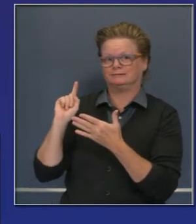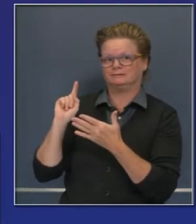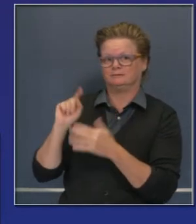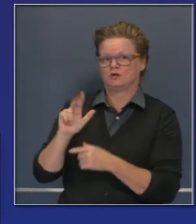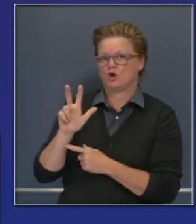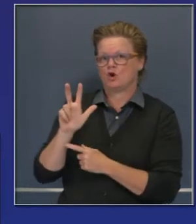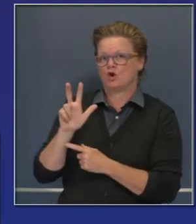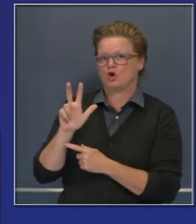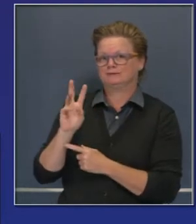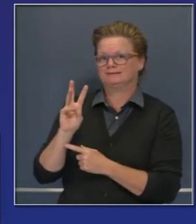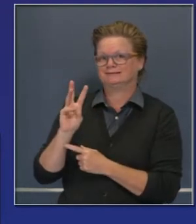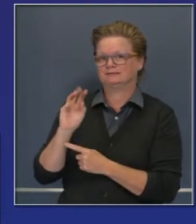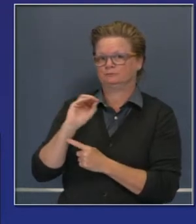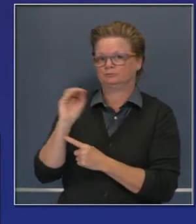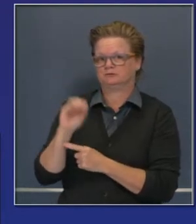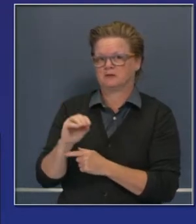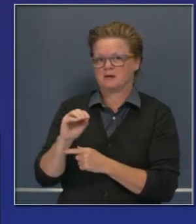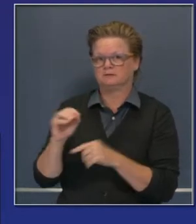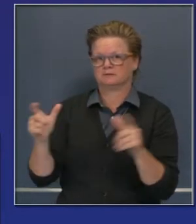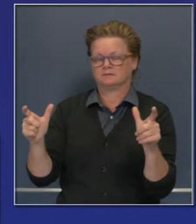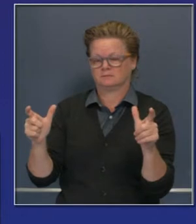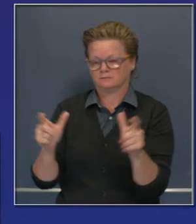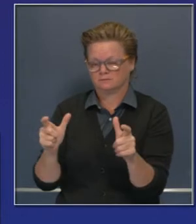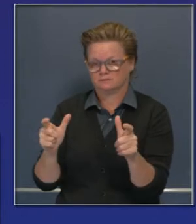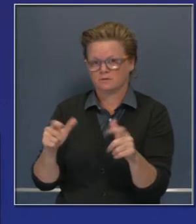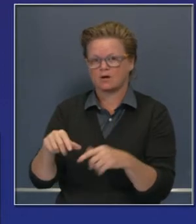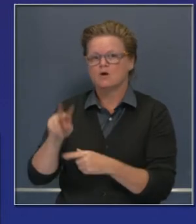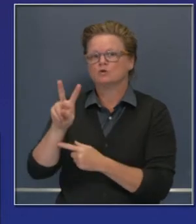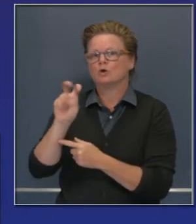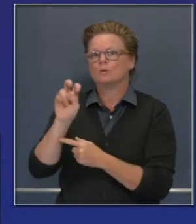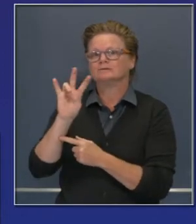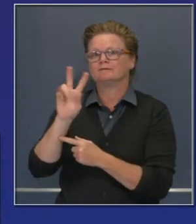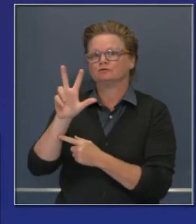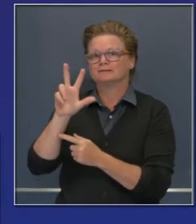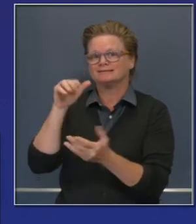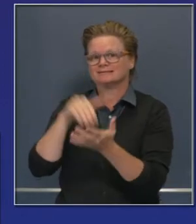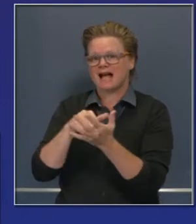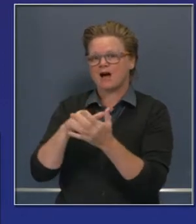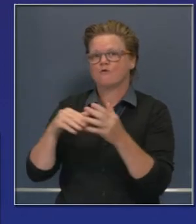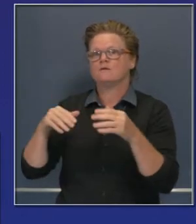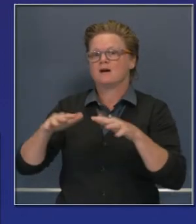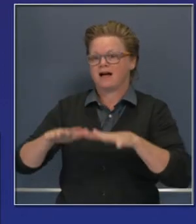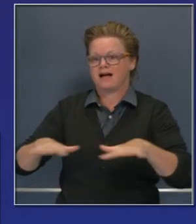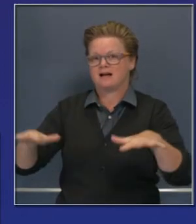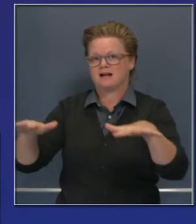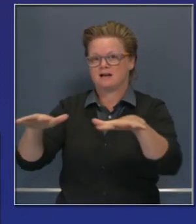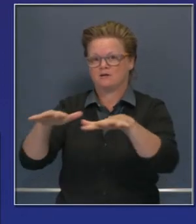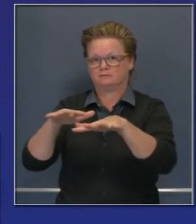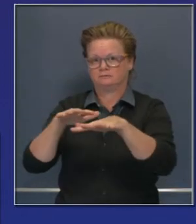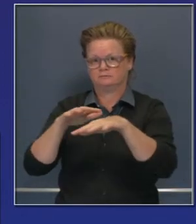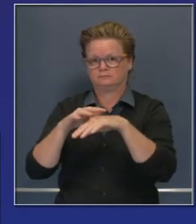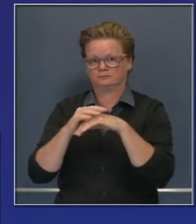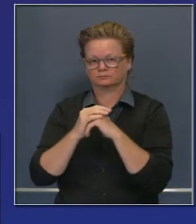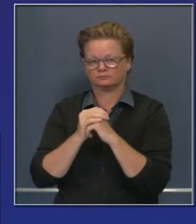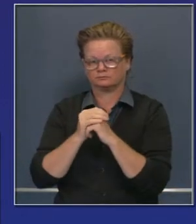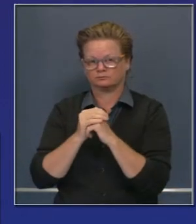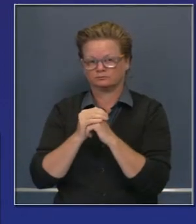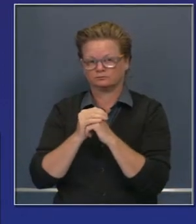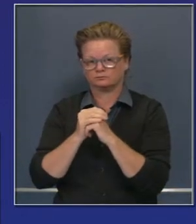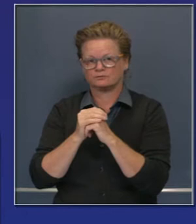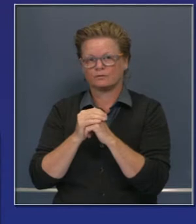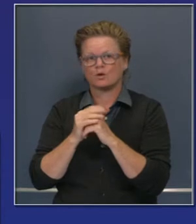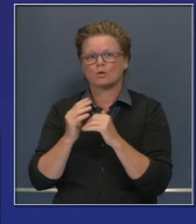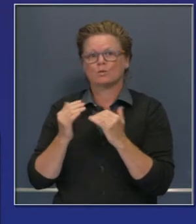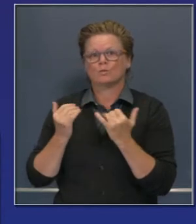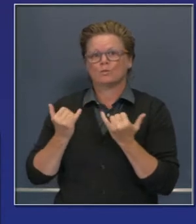273,000 acres que habían sido quemados. Este es el quinto complejo más